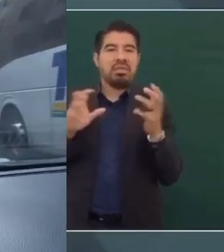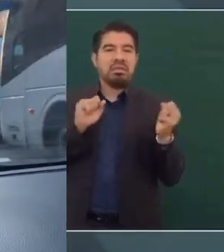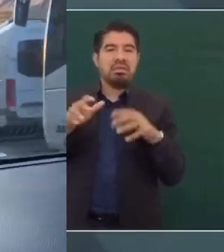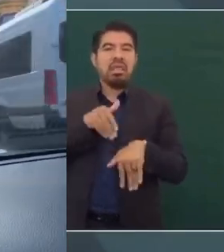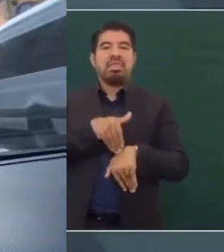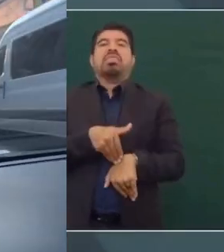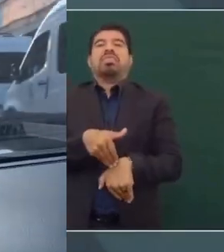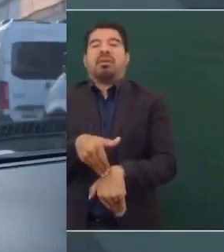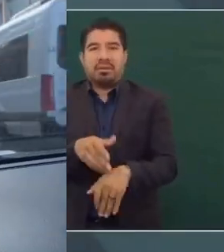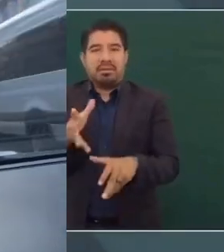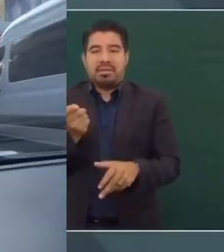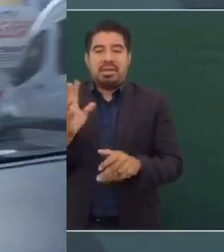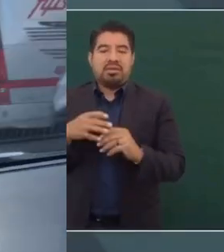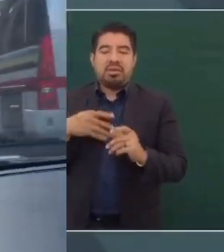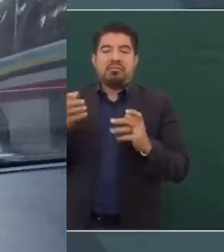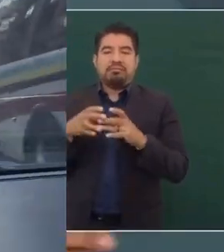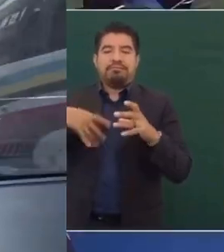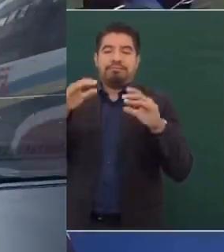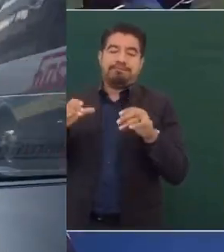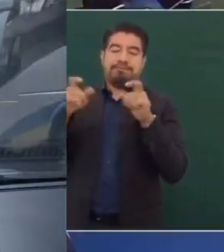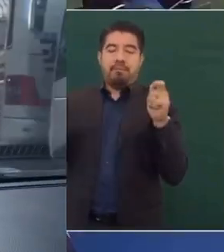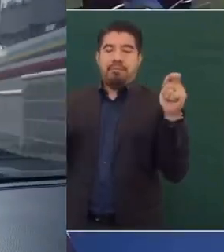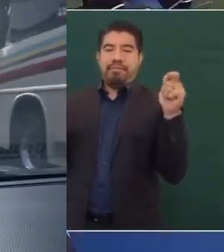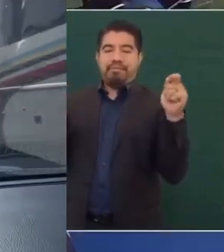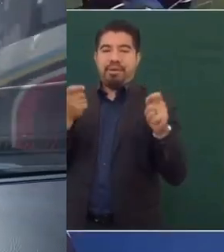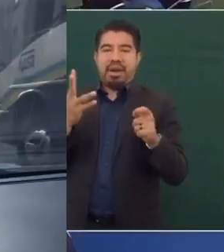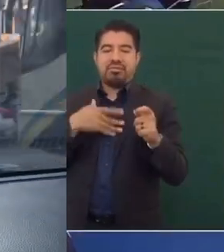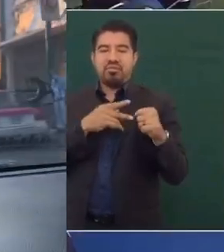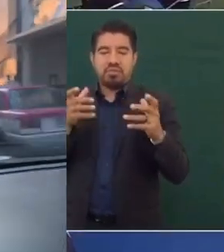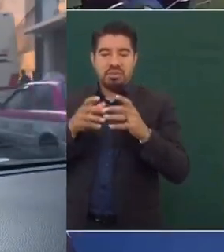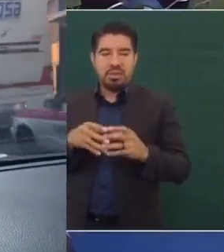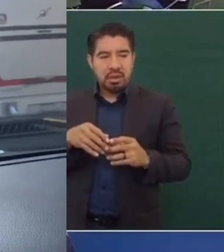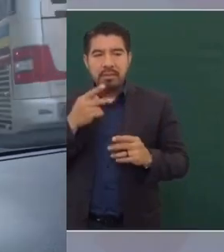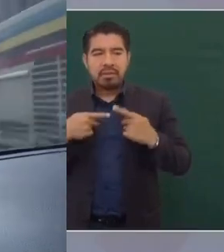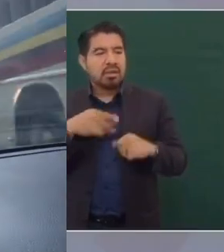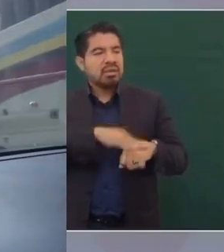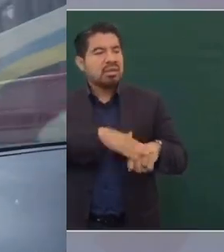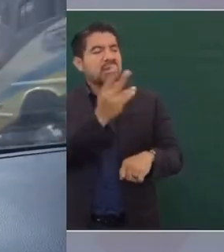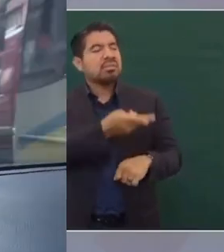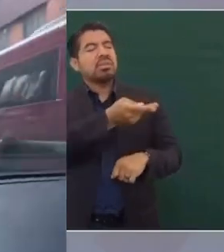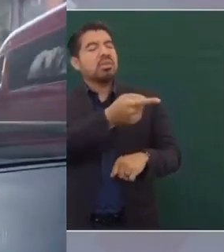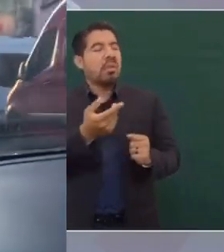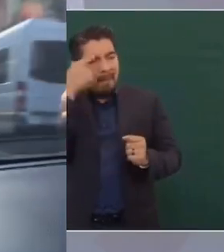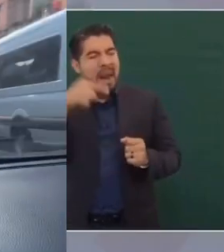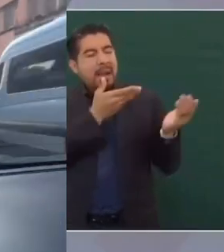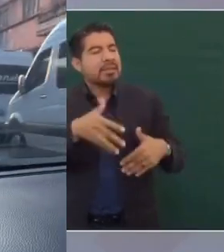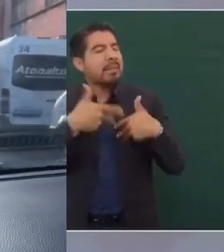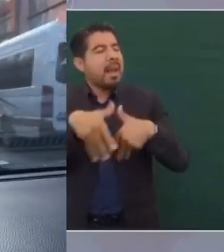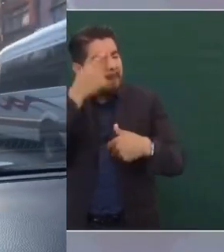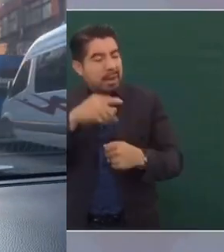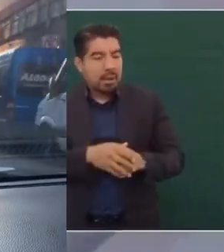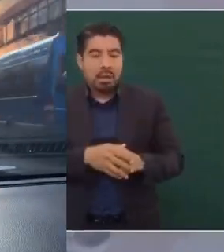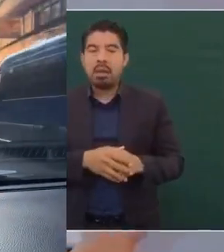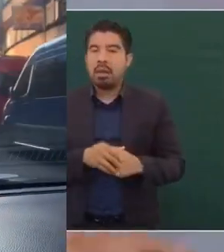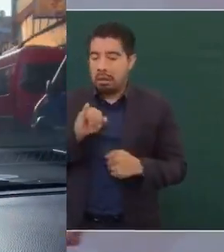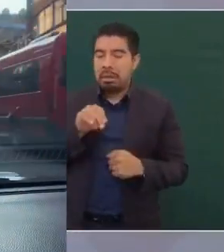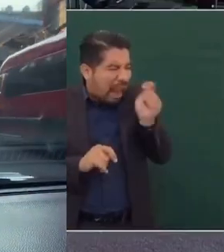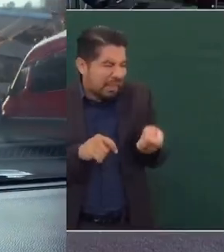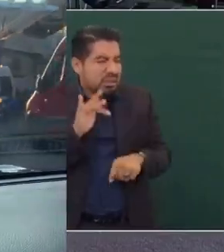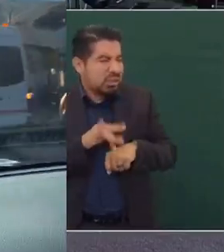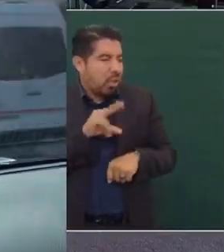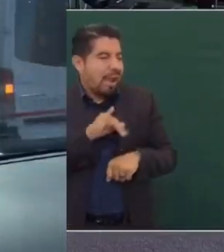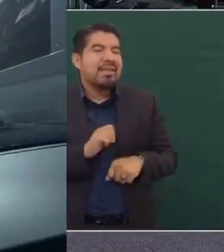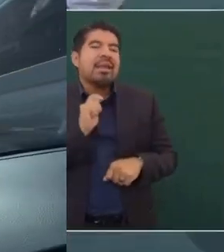todo los del bloque conservador. Que se les pregunta a la gente, ¿y qué viniste? Pues, este, porque el línea no se toca. ¿Y eso qué?